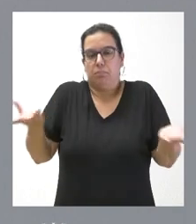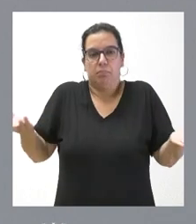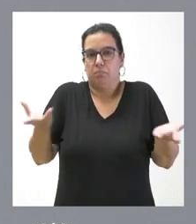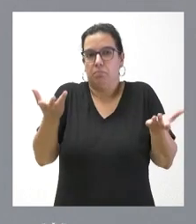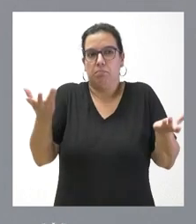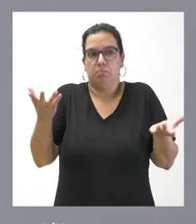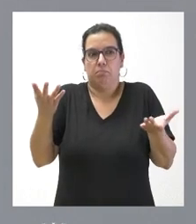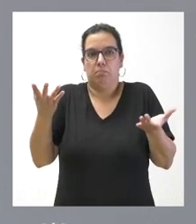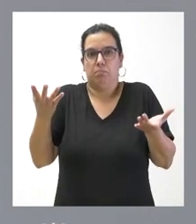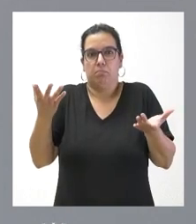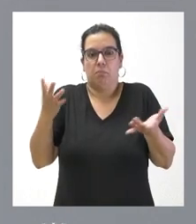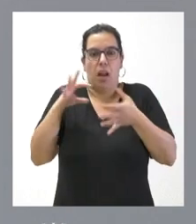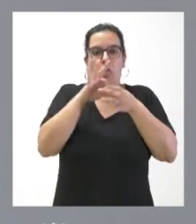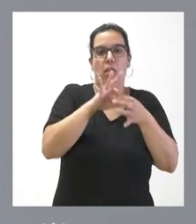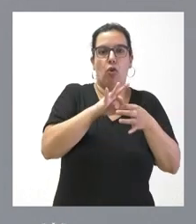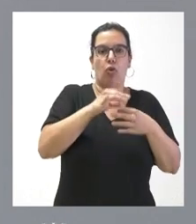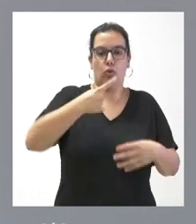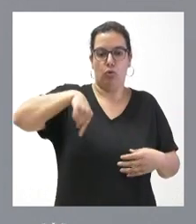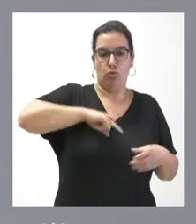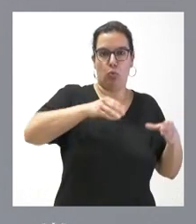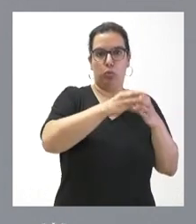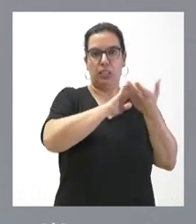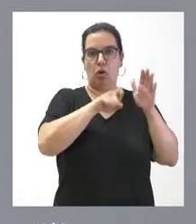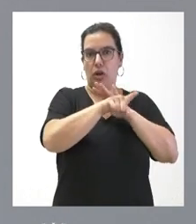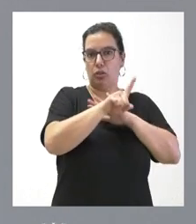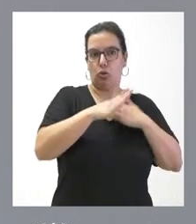la gestión de la Junta de Castilla y León.